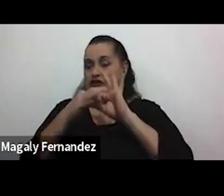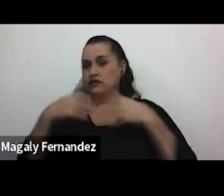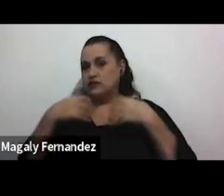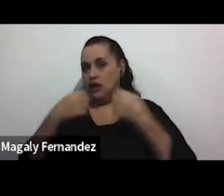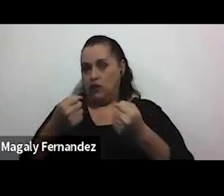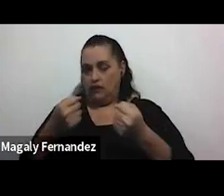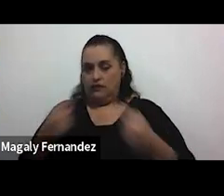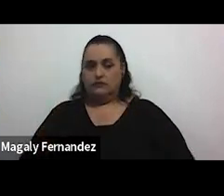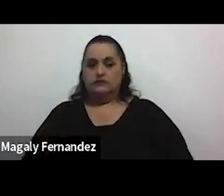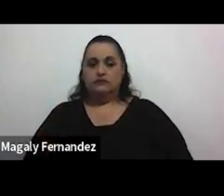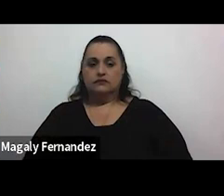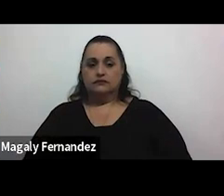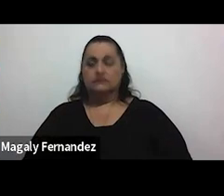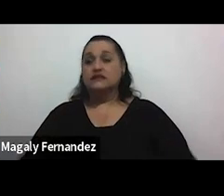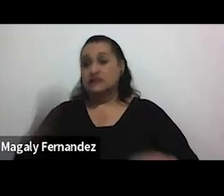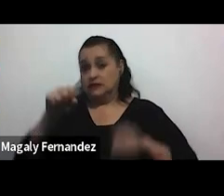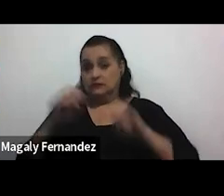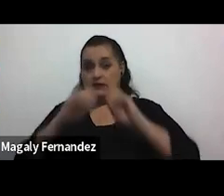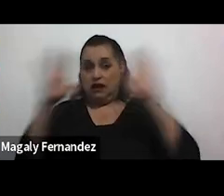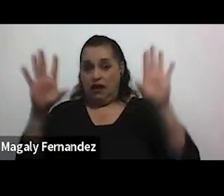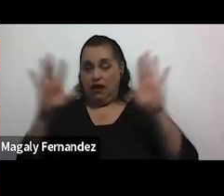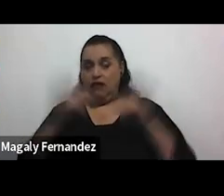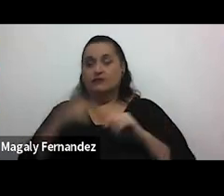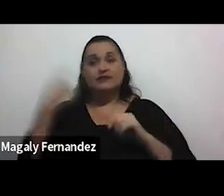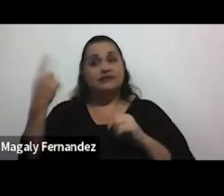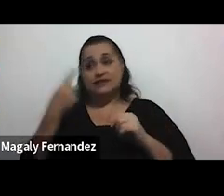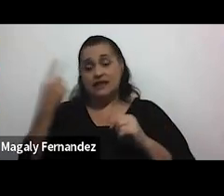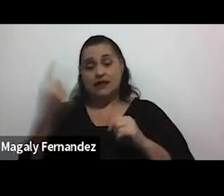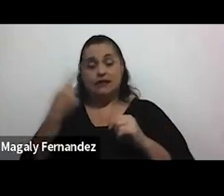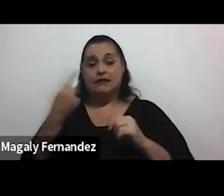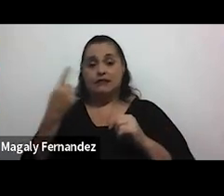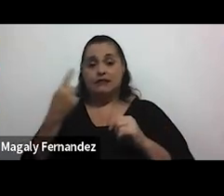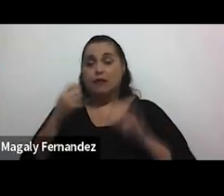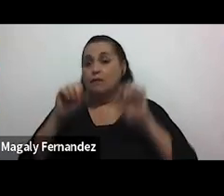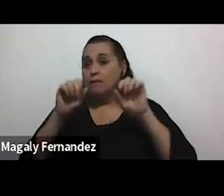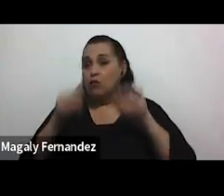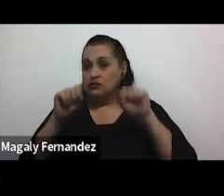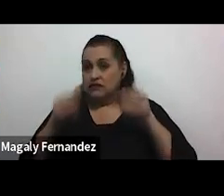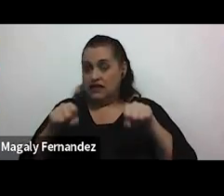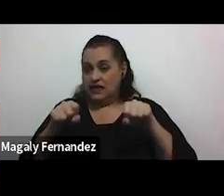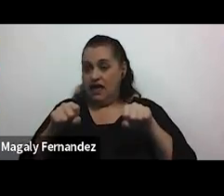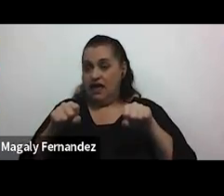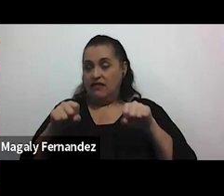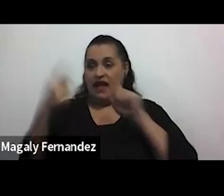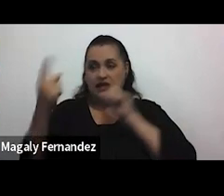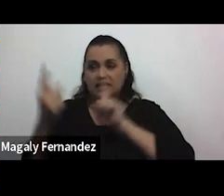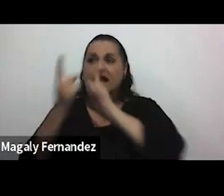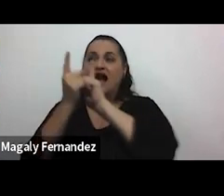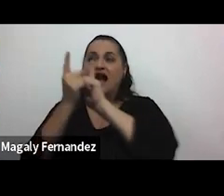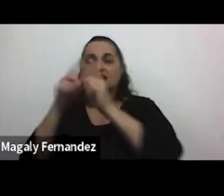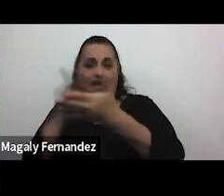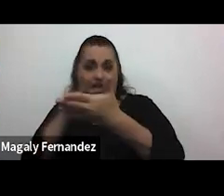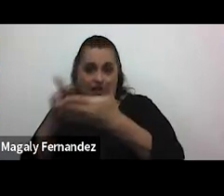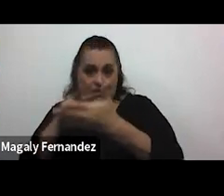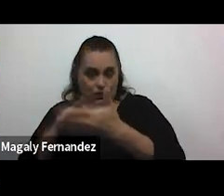claro bueno siempre la posibilidad digamos de acercarse a la lectura